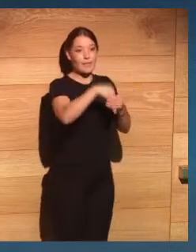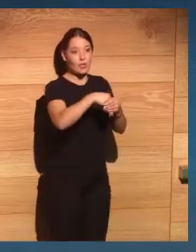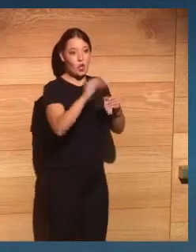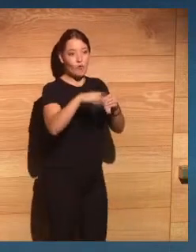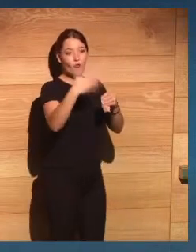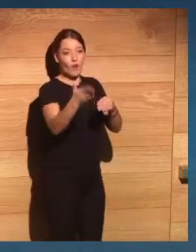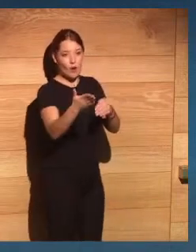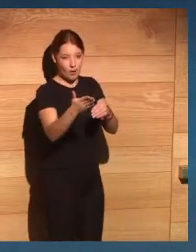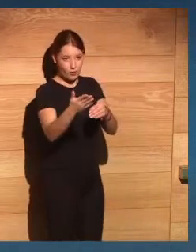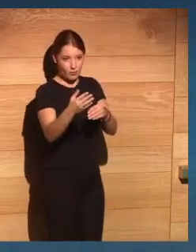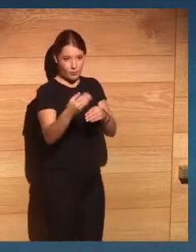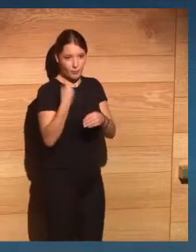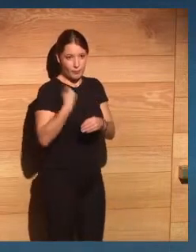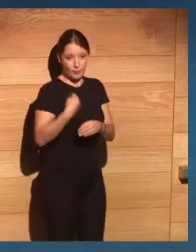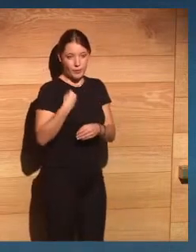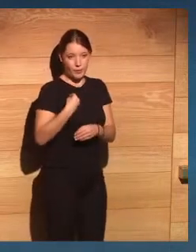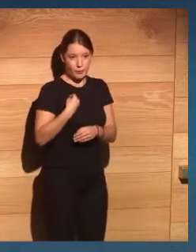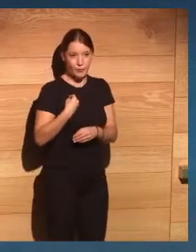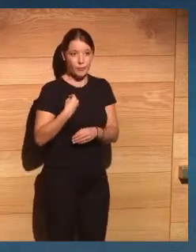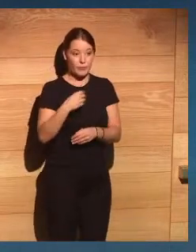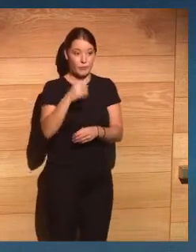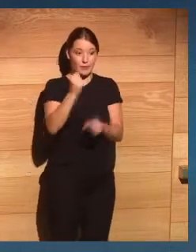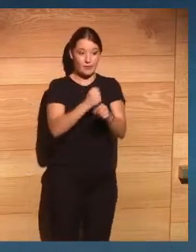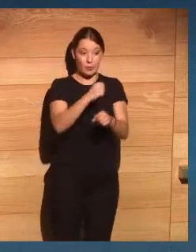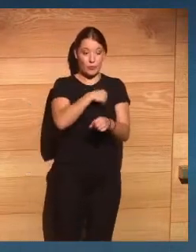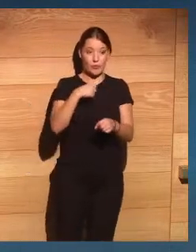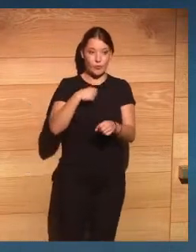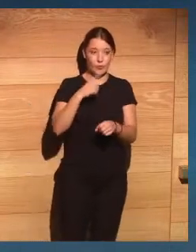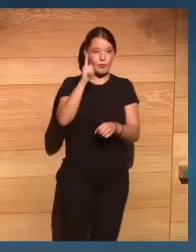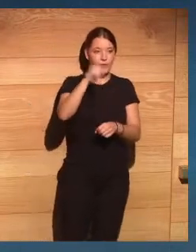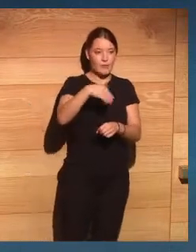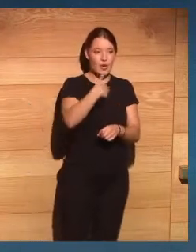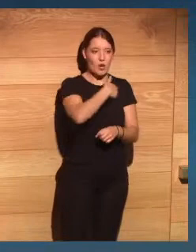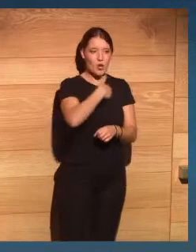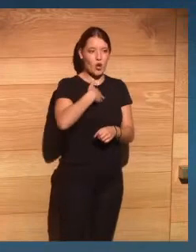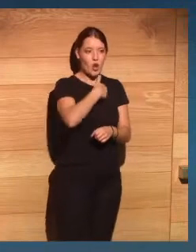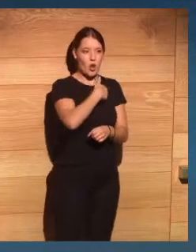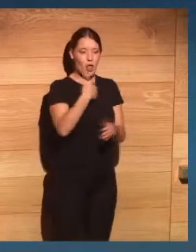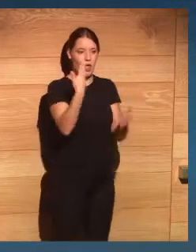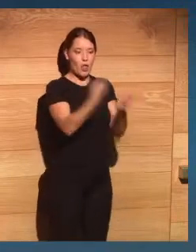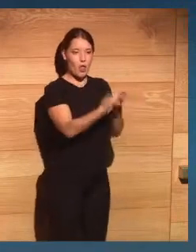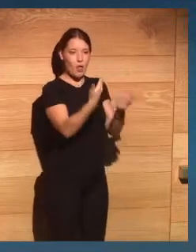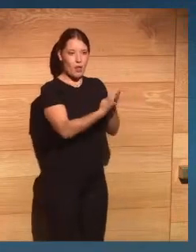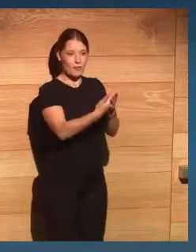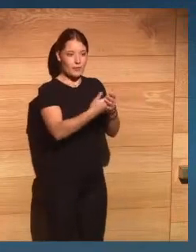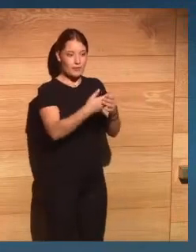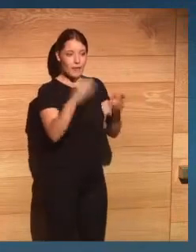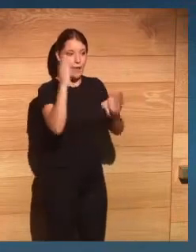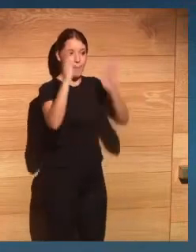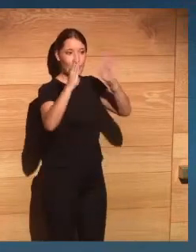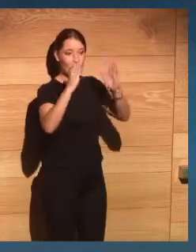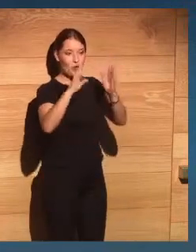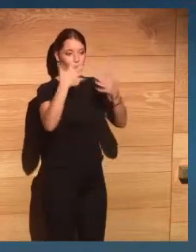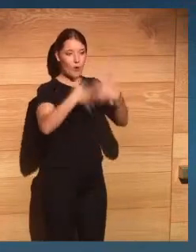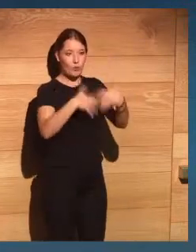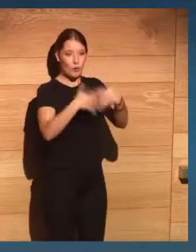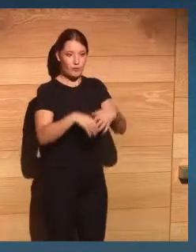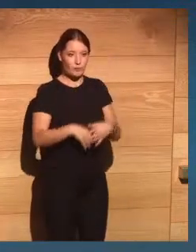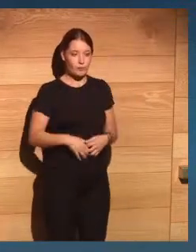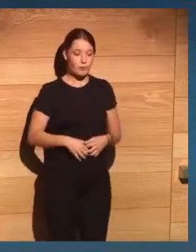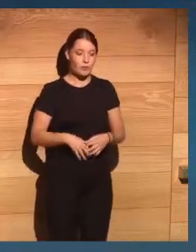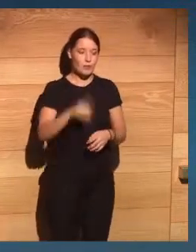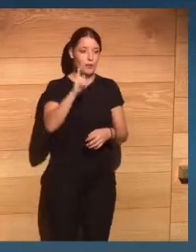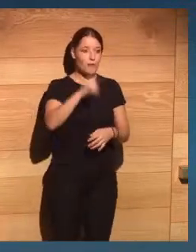pidiendo una nueva legislación para el trabajo autónomo y el papel de los TRADE en los tiempos de la automatización después del siguiente capítulo el 5 sobre el